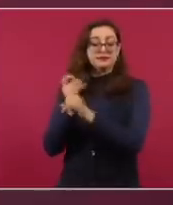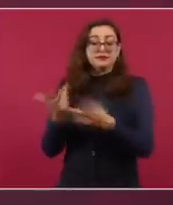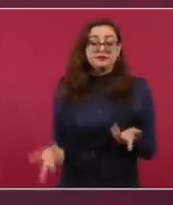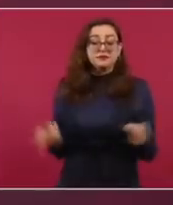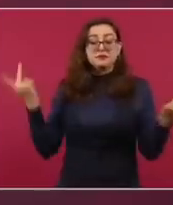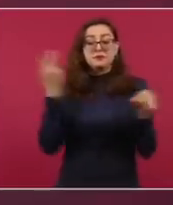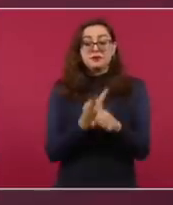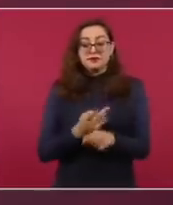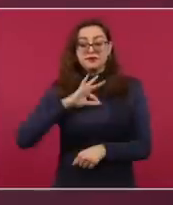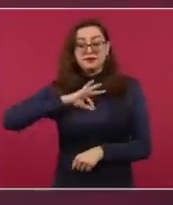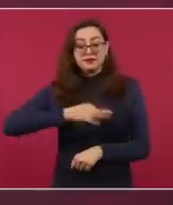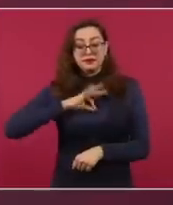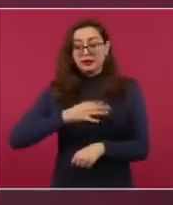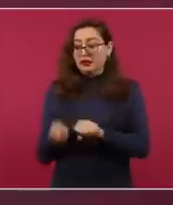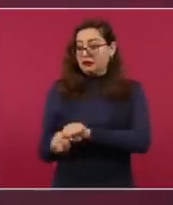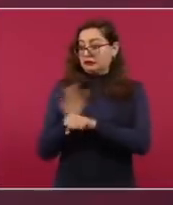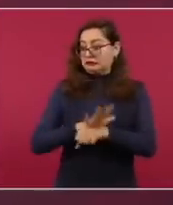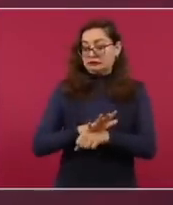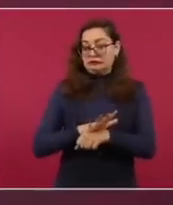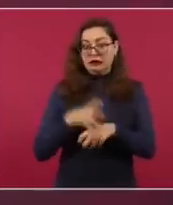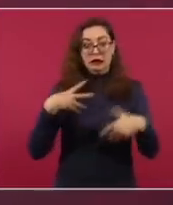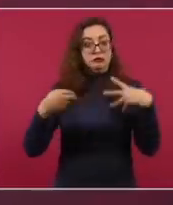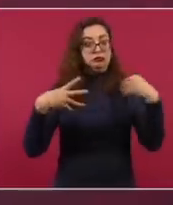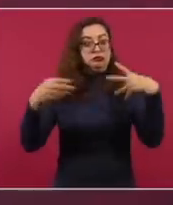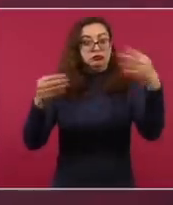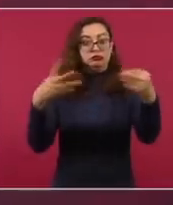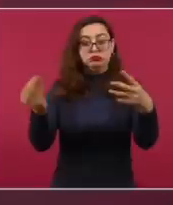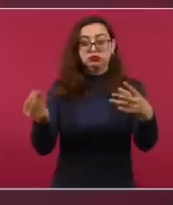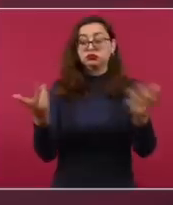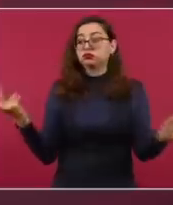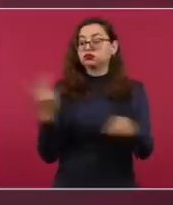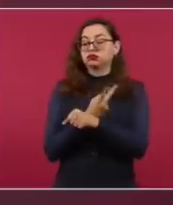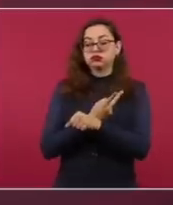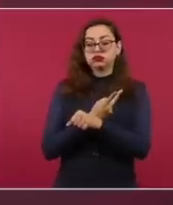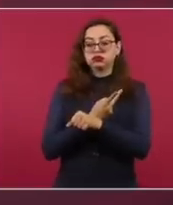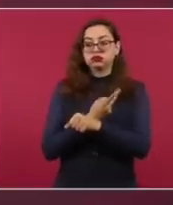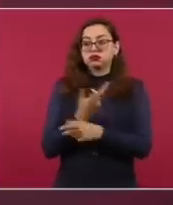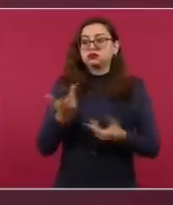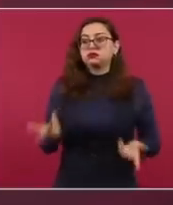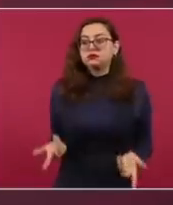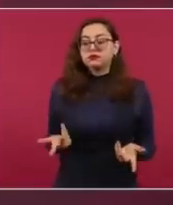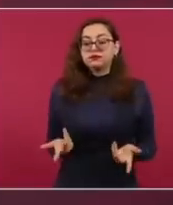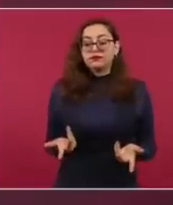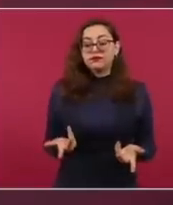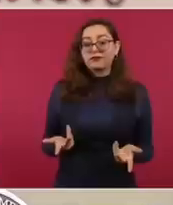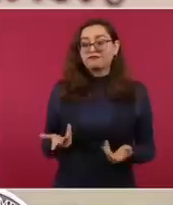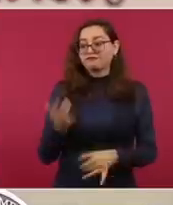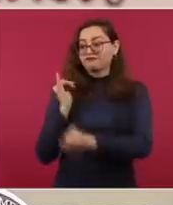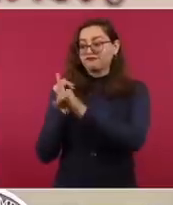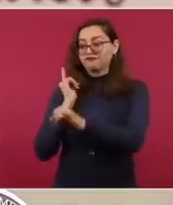digital, lo permite la tecnología. Entonces, estamos recibiendo miles de jóvenes, sobre todo de Estados Unidos, y también